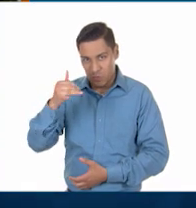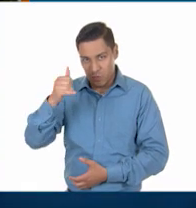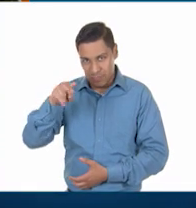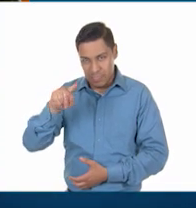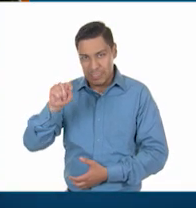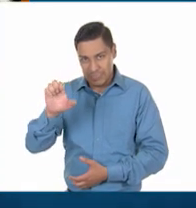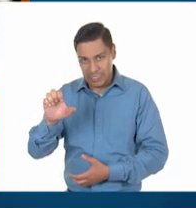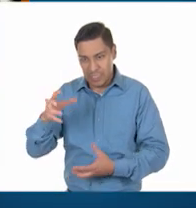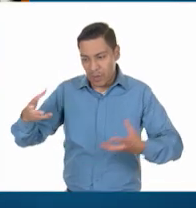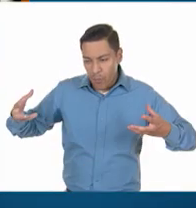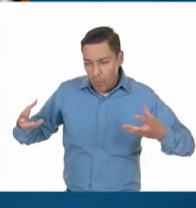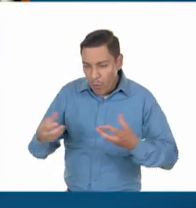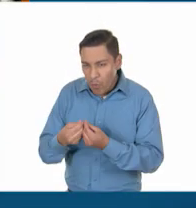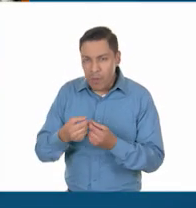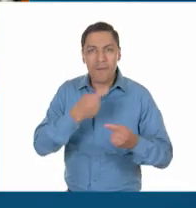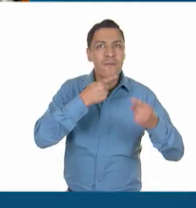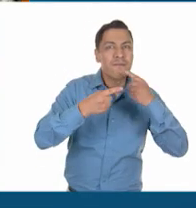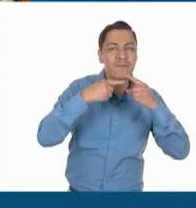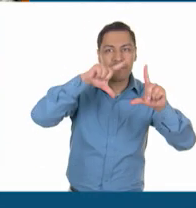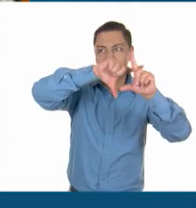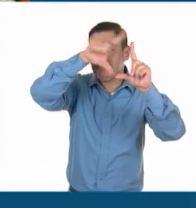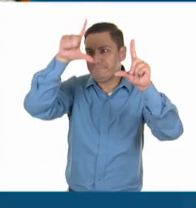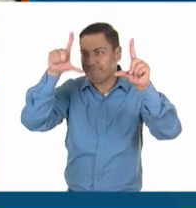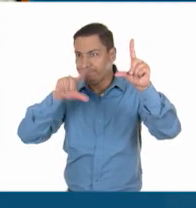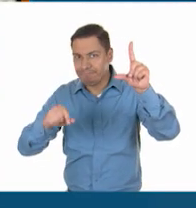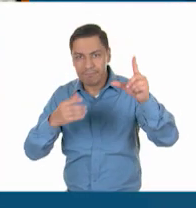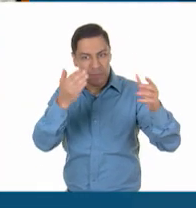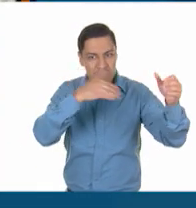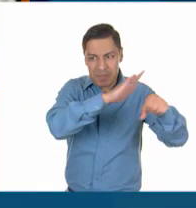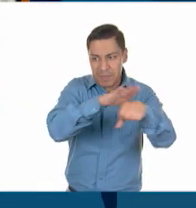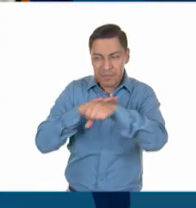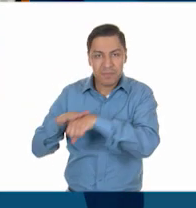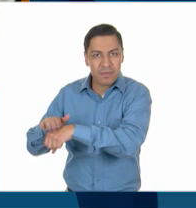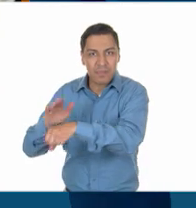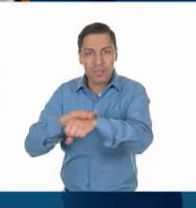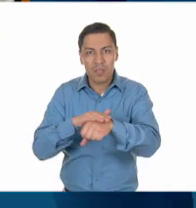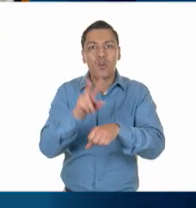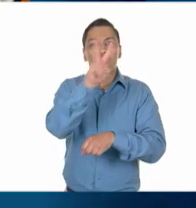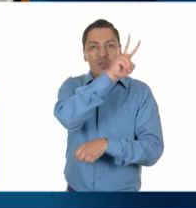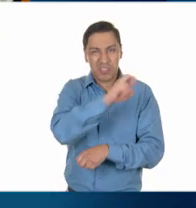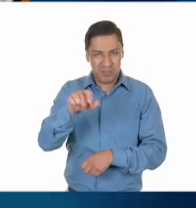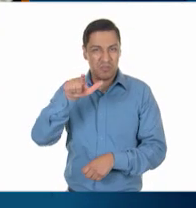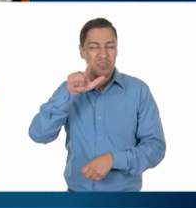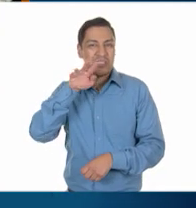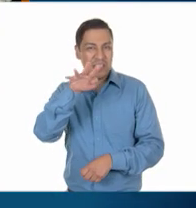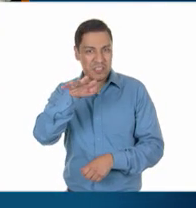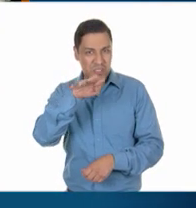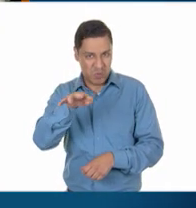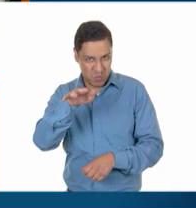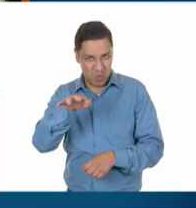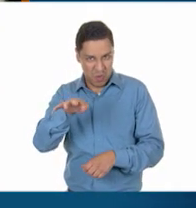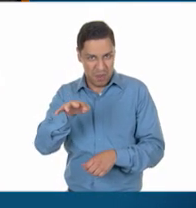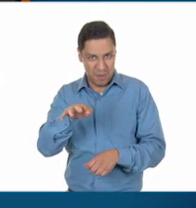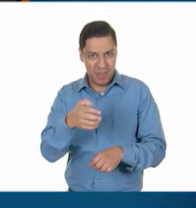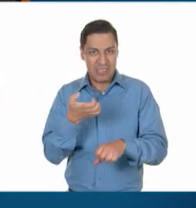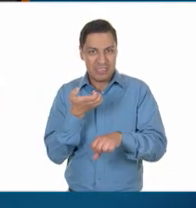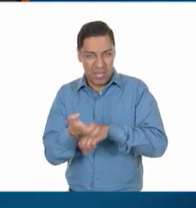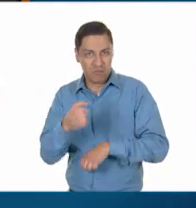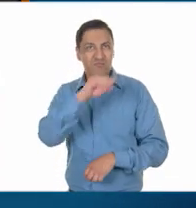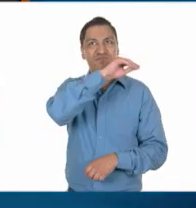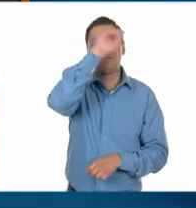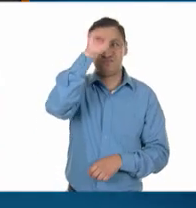estados y regiones. Se reunieron 219 diputados representantes de 28 estados,